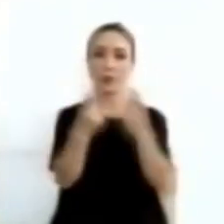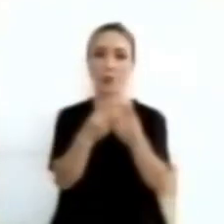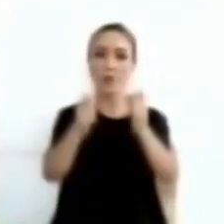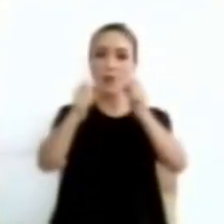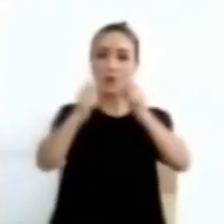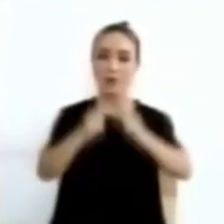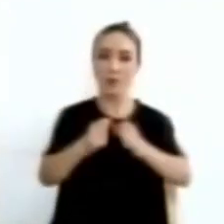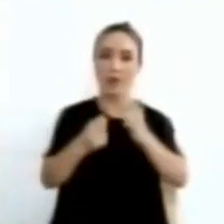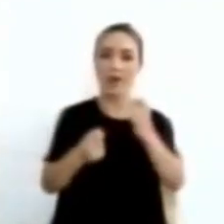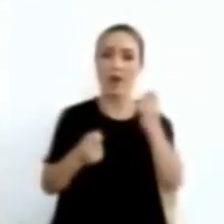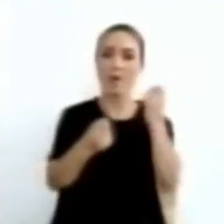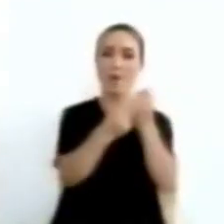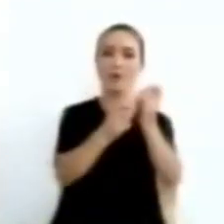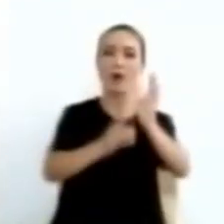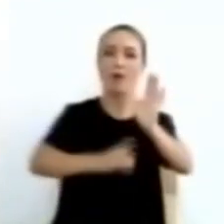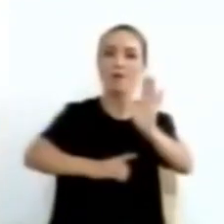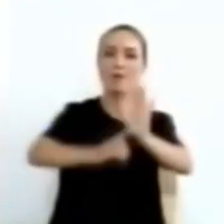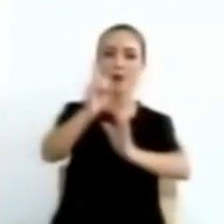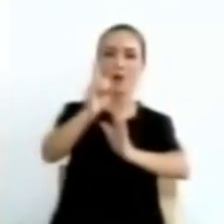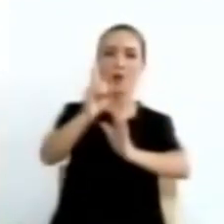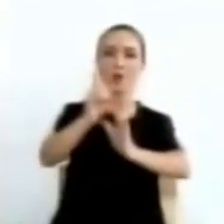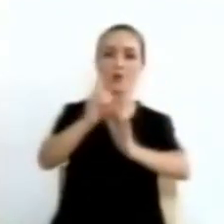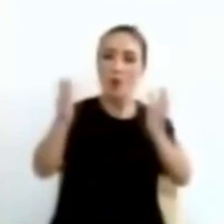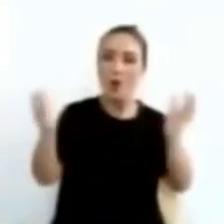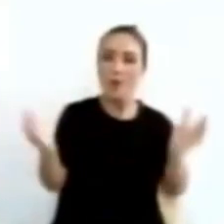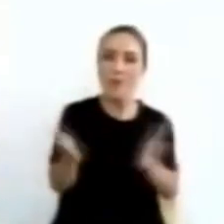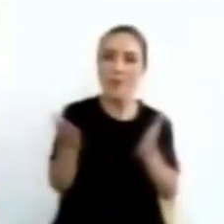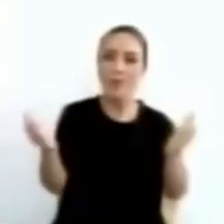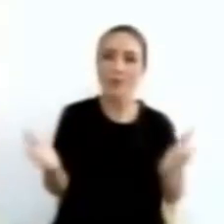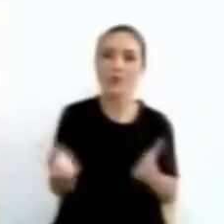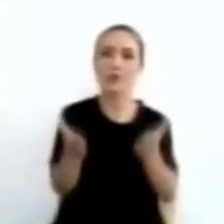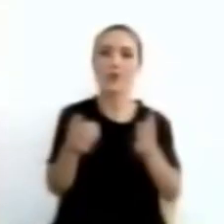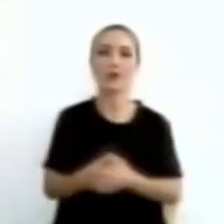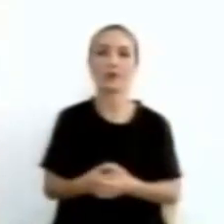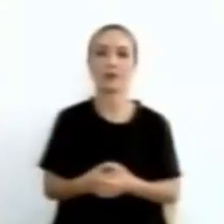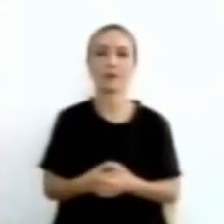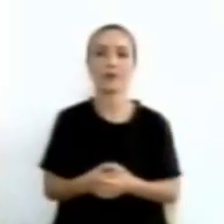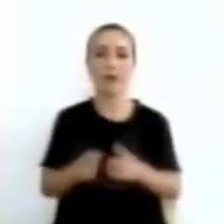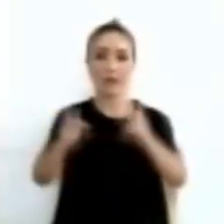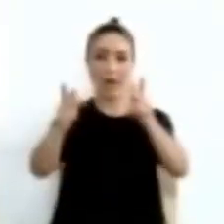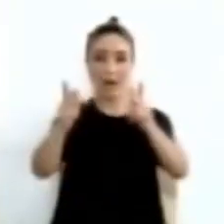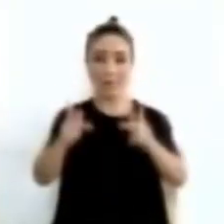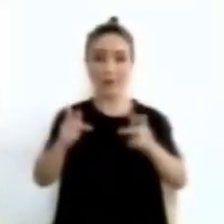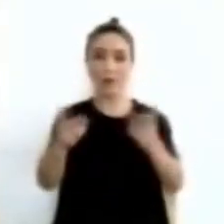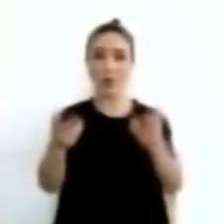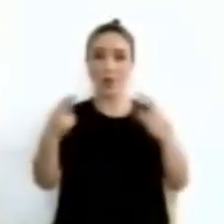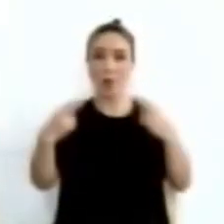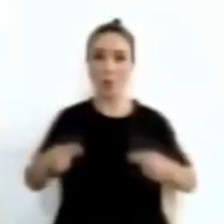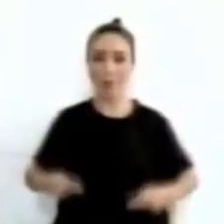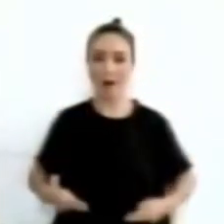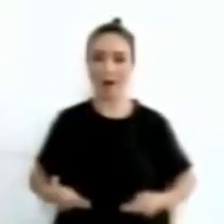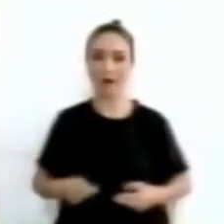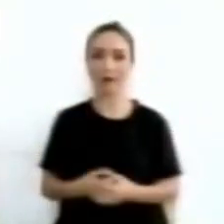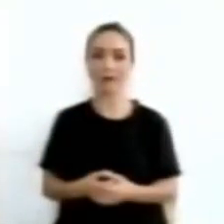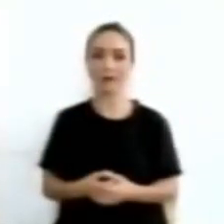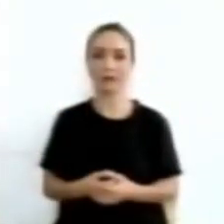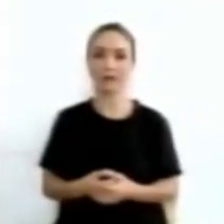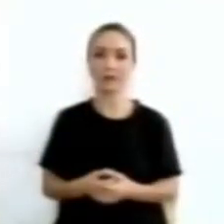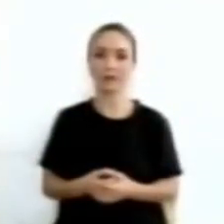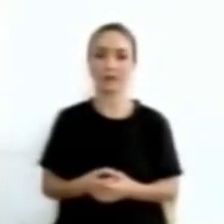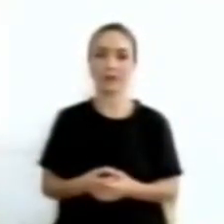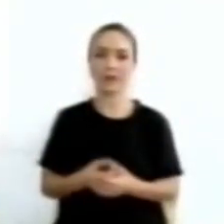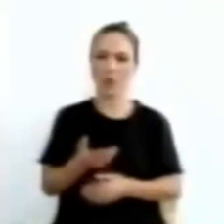desarrollo y promoción de la persona humana y su dignidad,